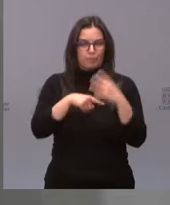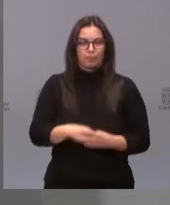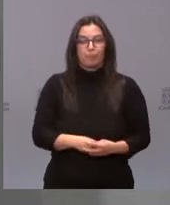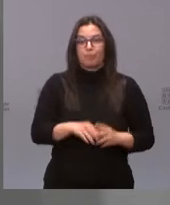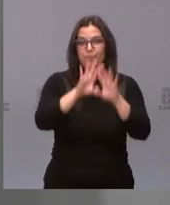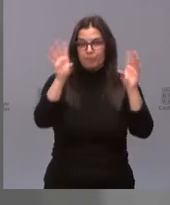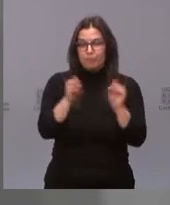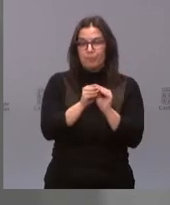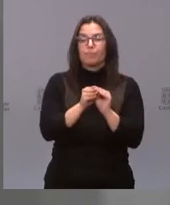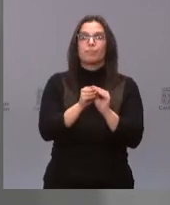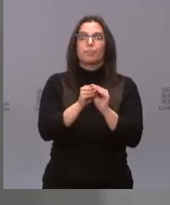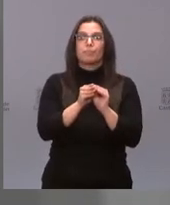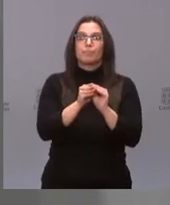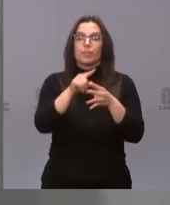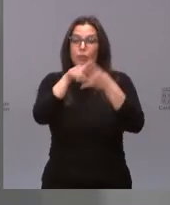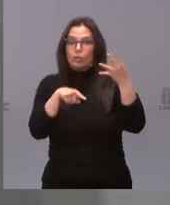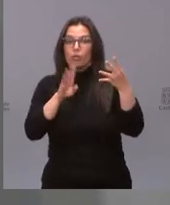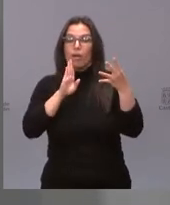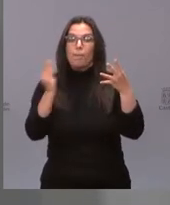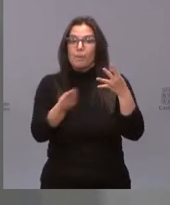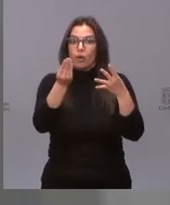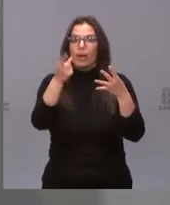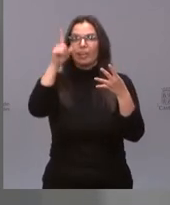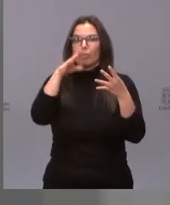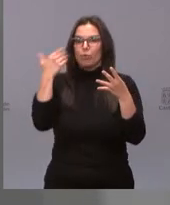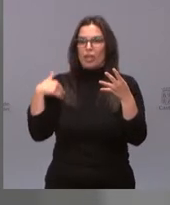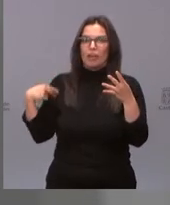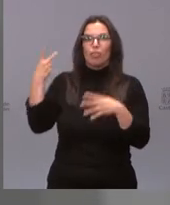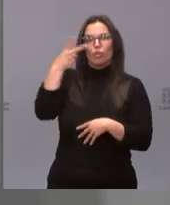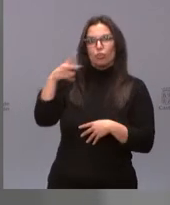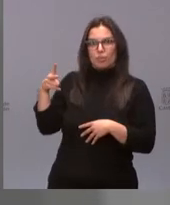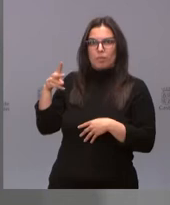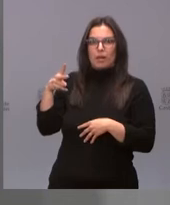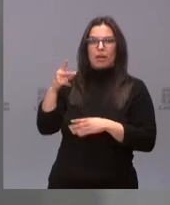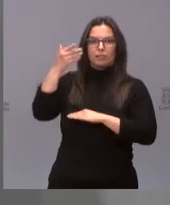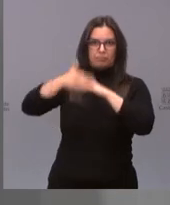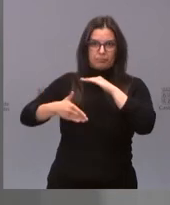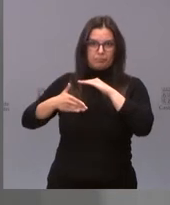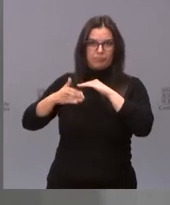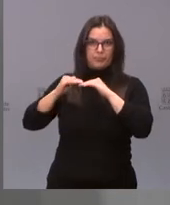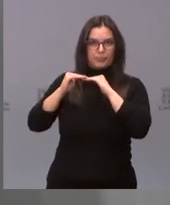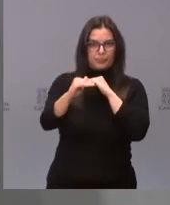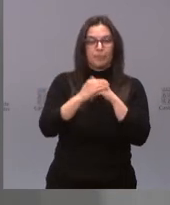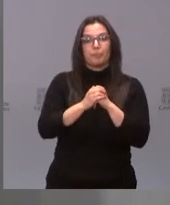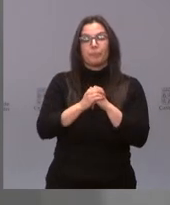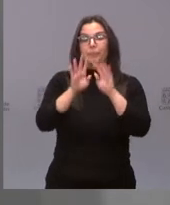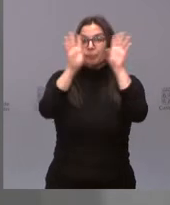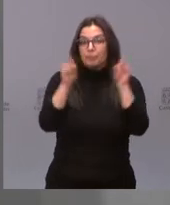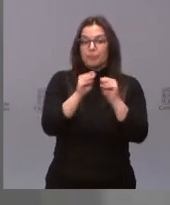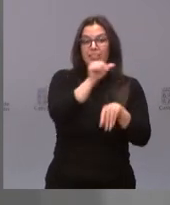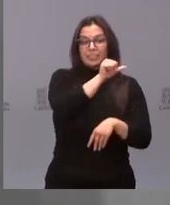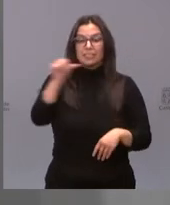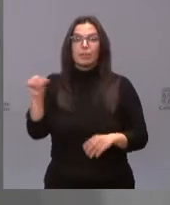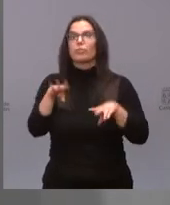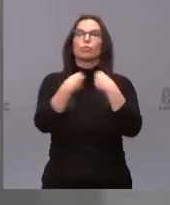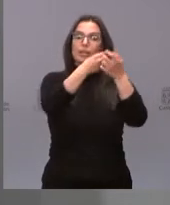definitiva, por su mejora y además por haber estado 14 días en esta situación. En definitiva, en esta semana habrá